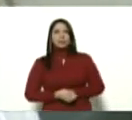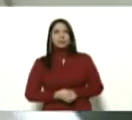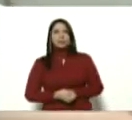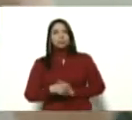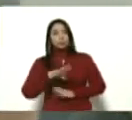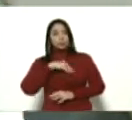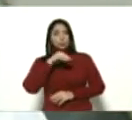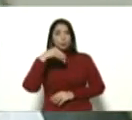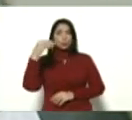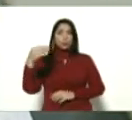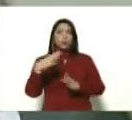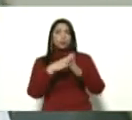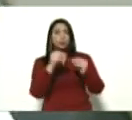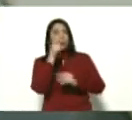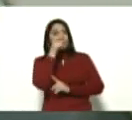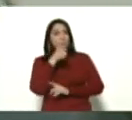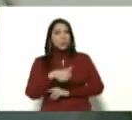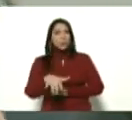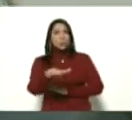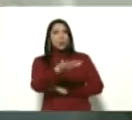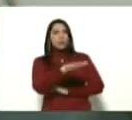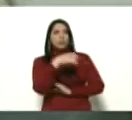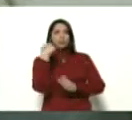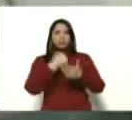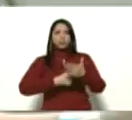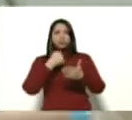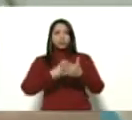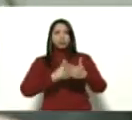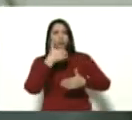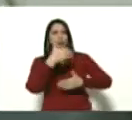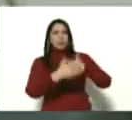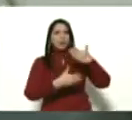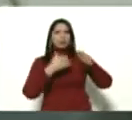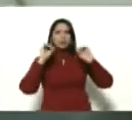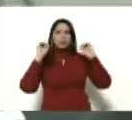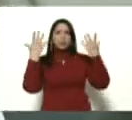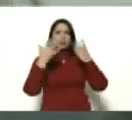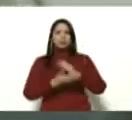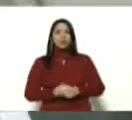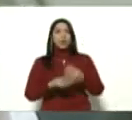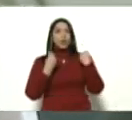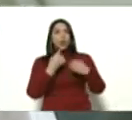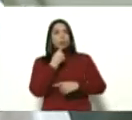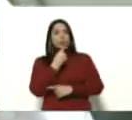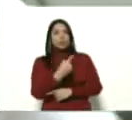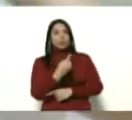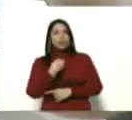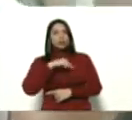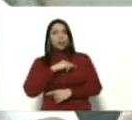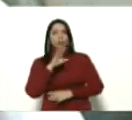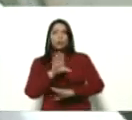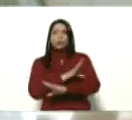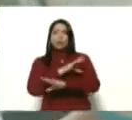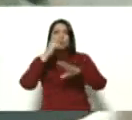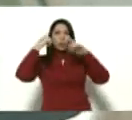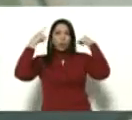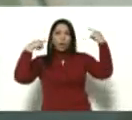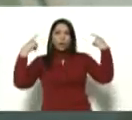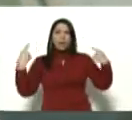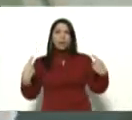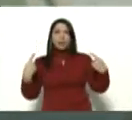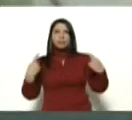espiritual de todo un pueblo que lucha que avanza y que vence y como diría nuestro cantor del pueblo Alí Primera